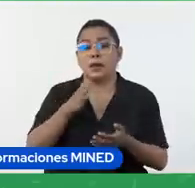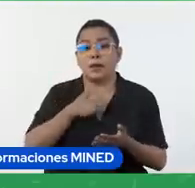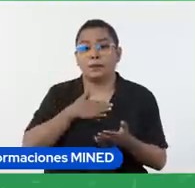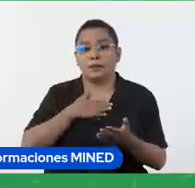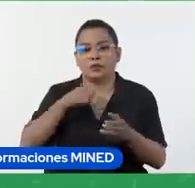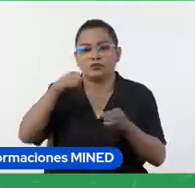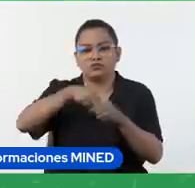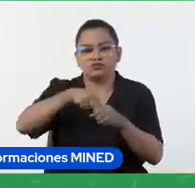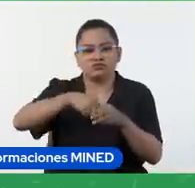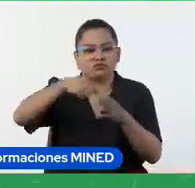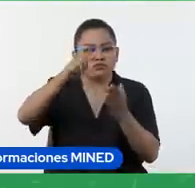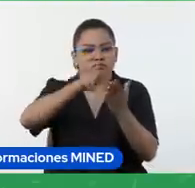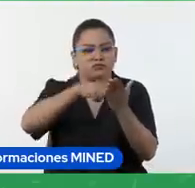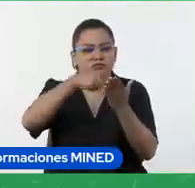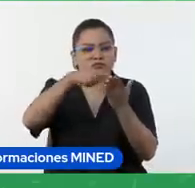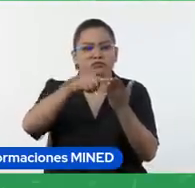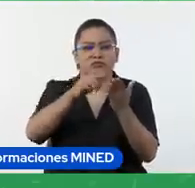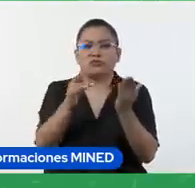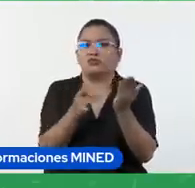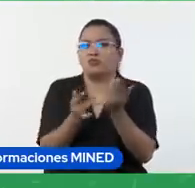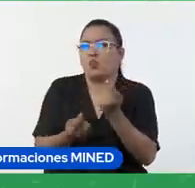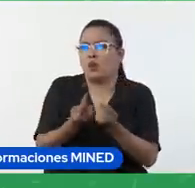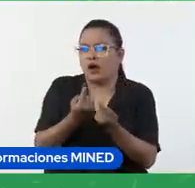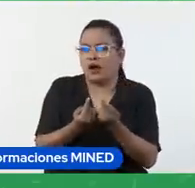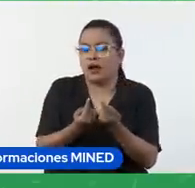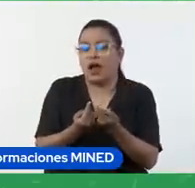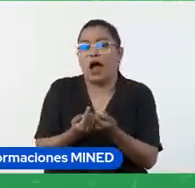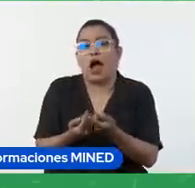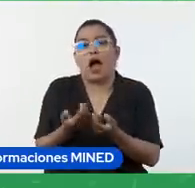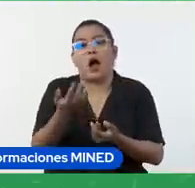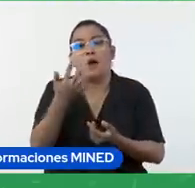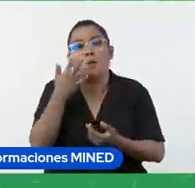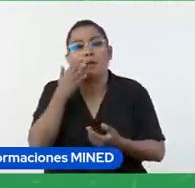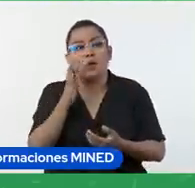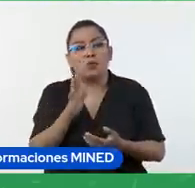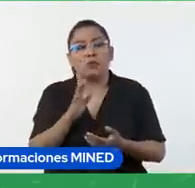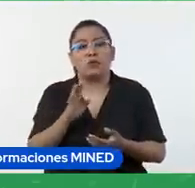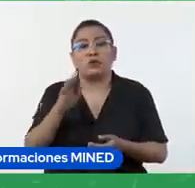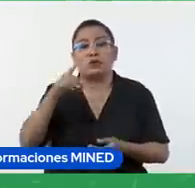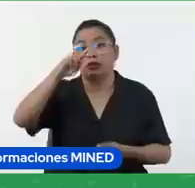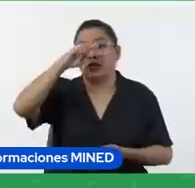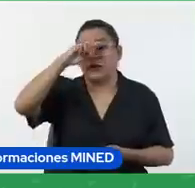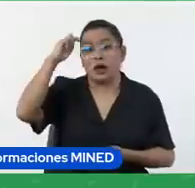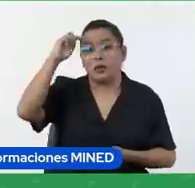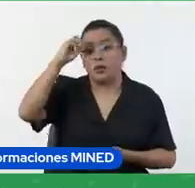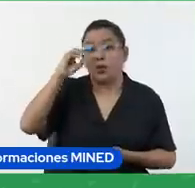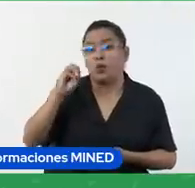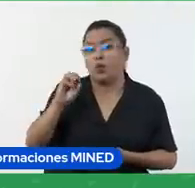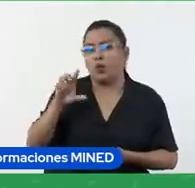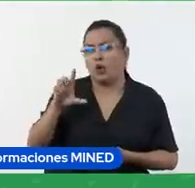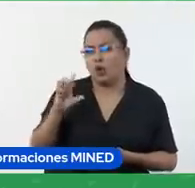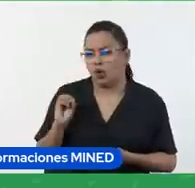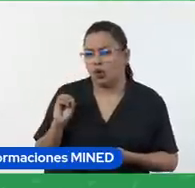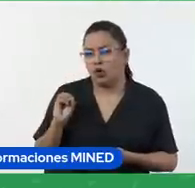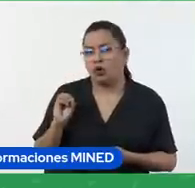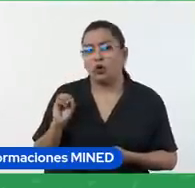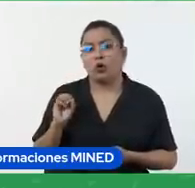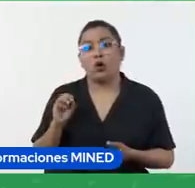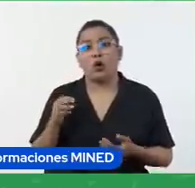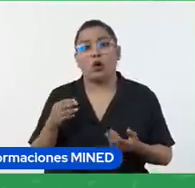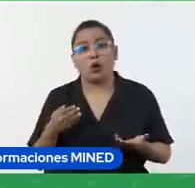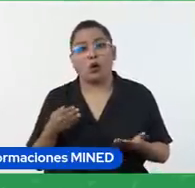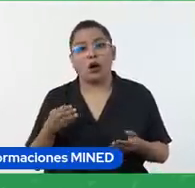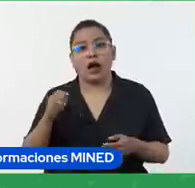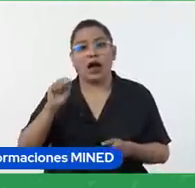utilizamos pintura trabajamos con óleo acuarela tal vez hicimos fotografía escultura ya